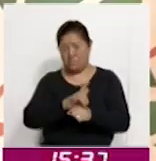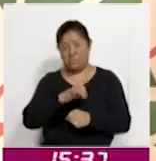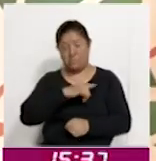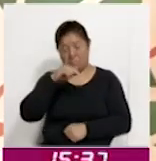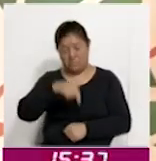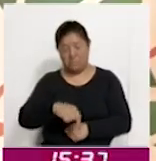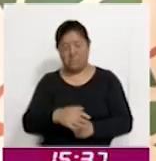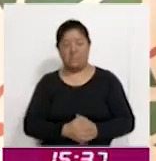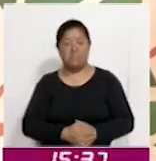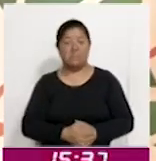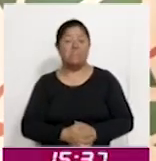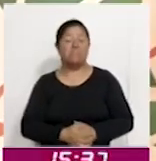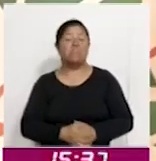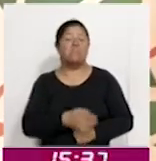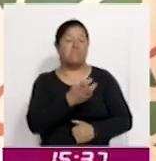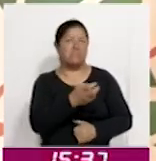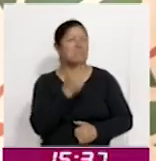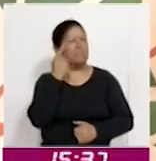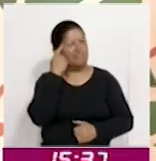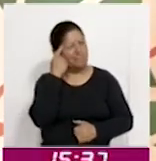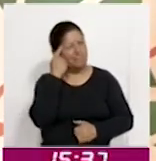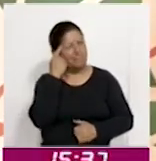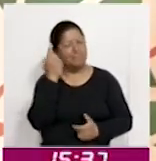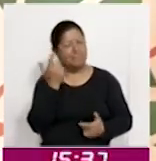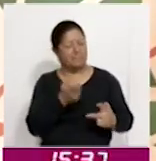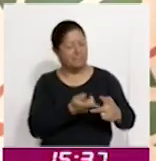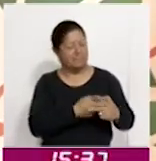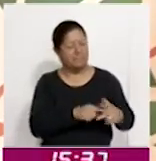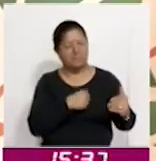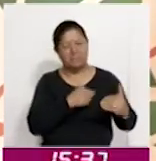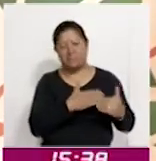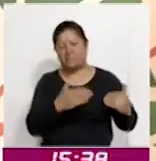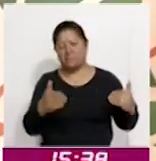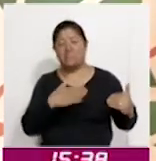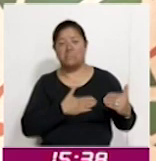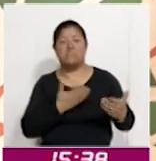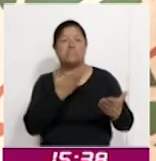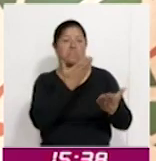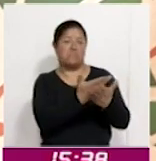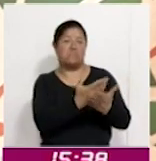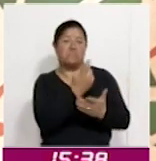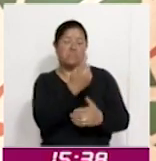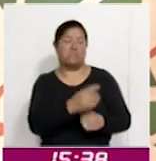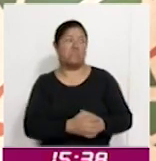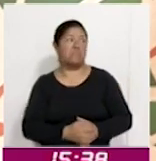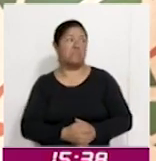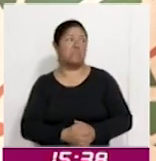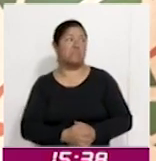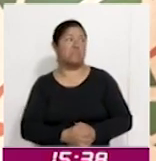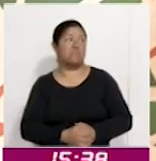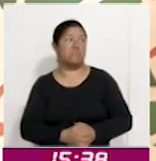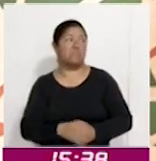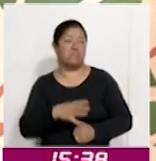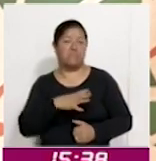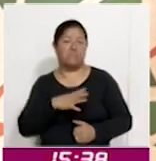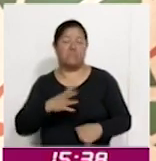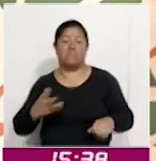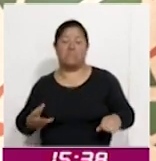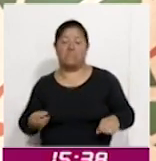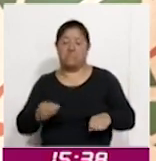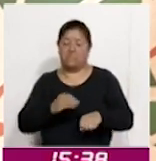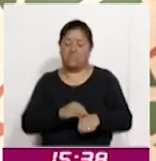Entonces, a partir de esto, hicimos una contrapropuesta, y estuvimos en muchas sesiones